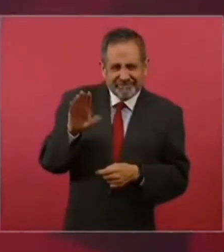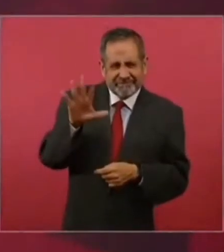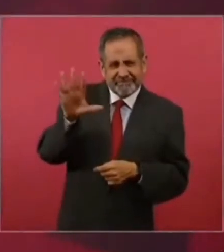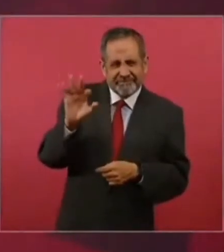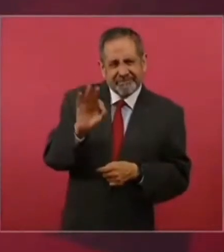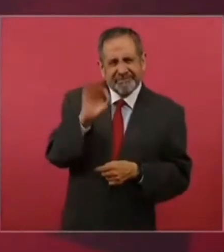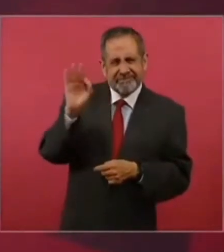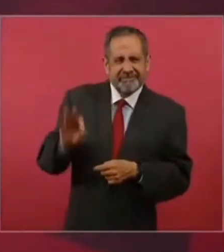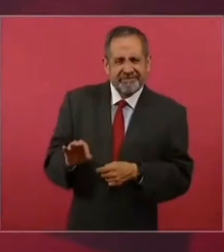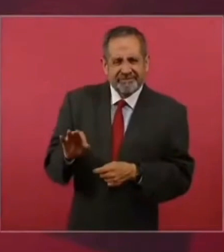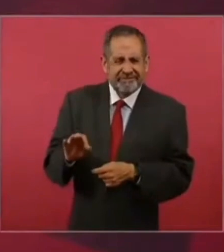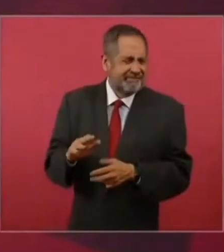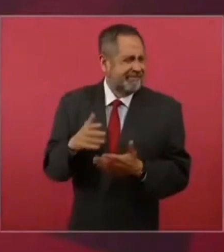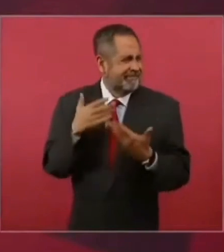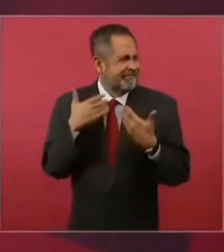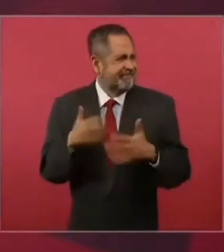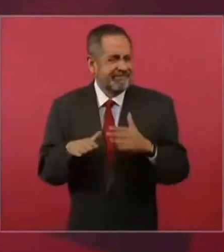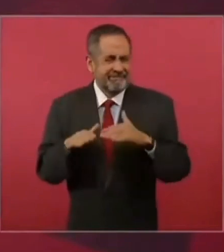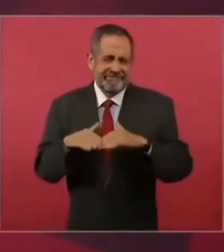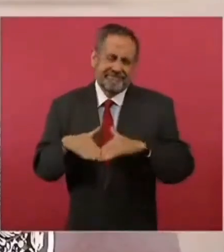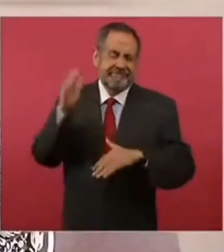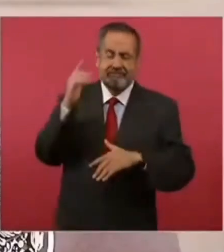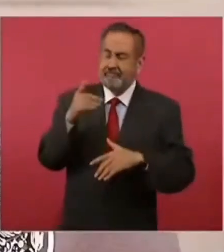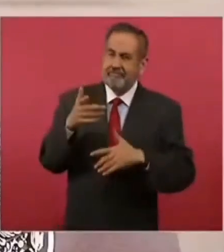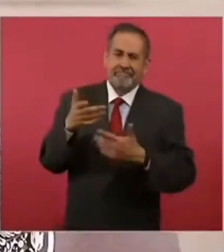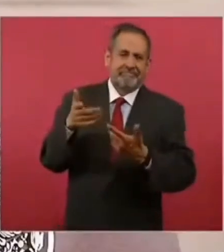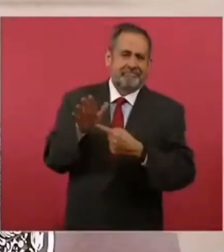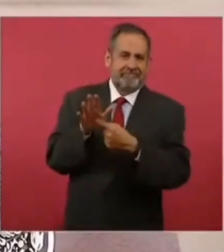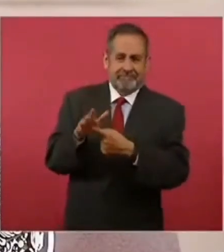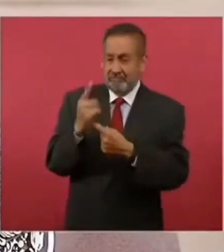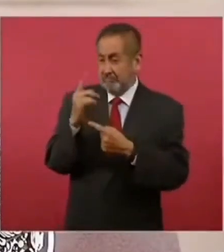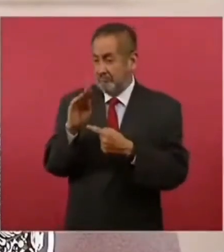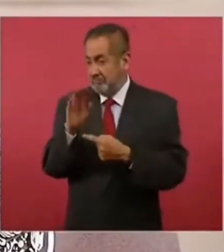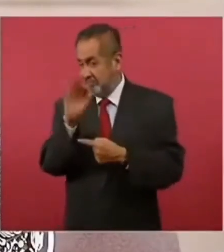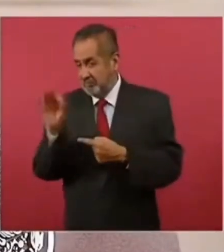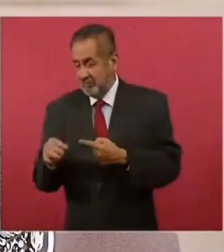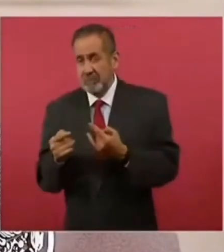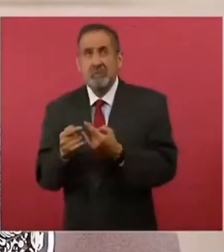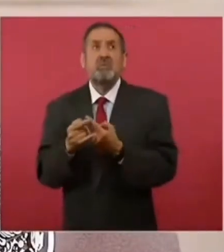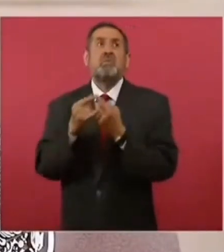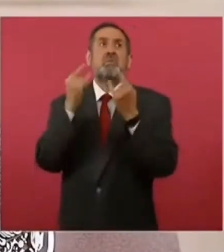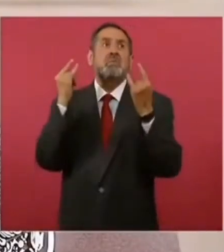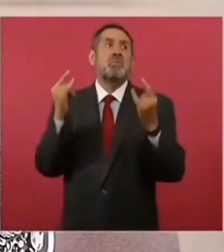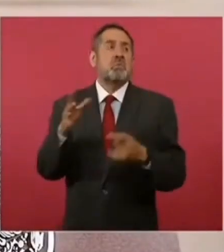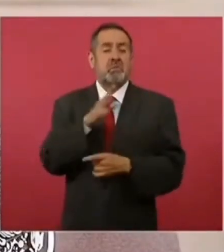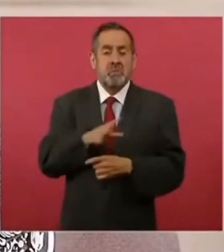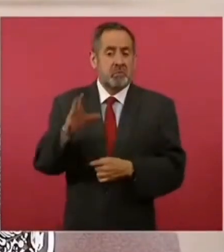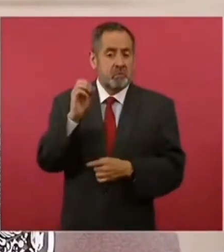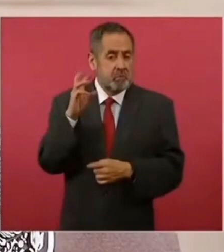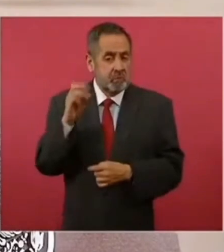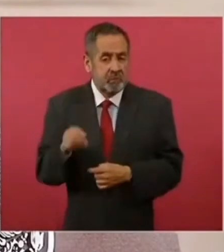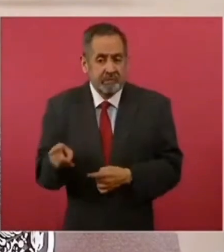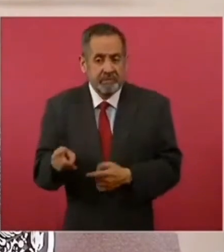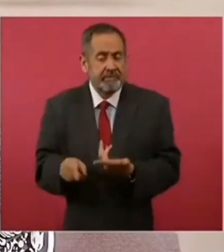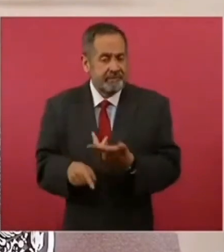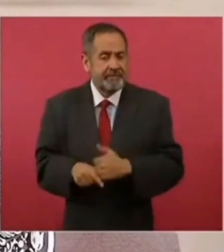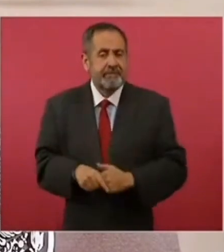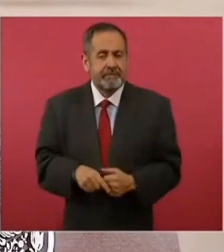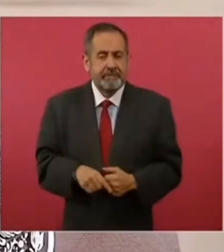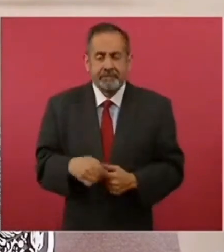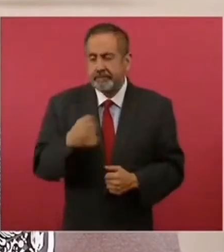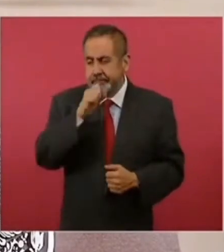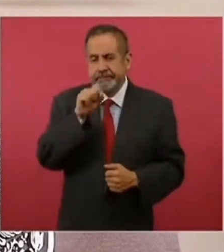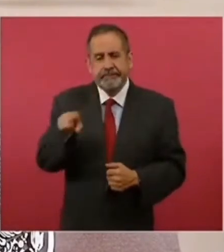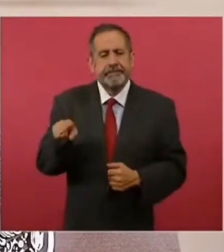Este es un hecho por sí solo, podríamos decir, histórico. Y